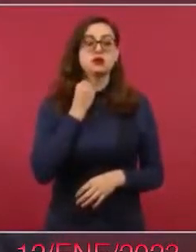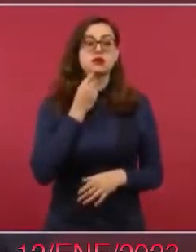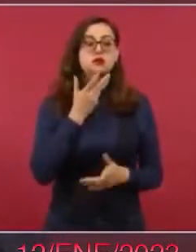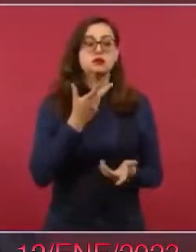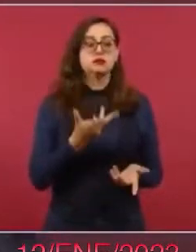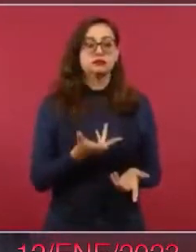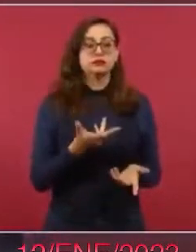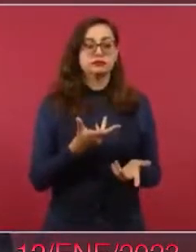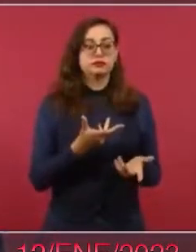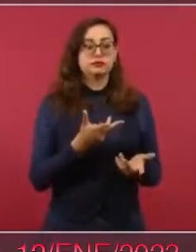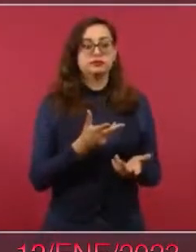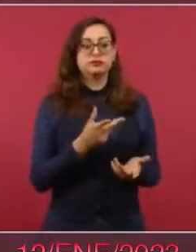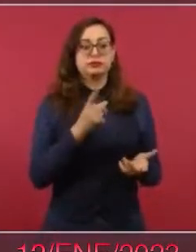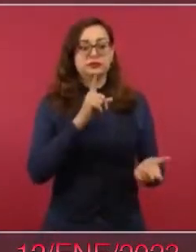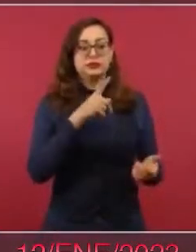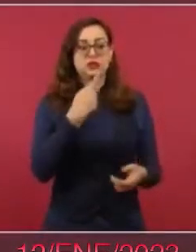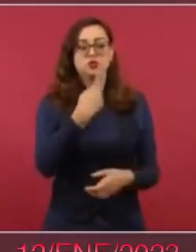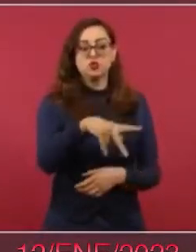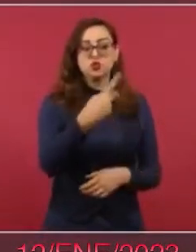lo de sus bienes